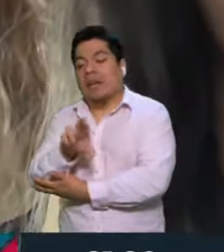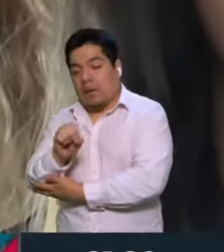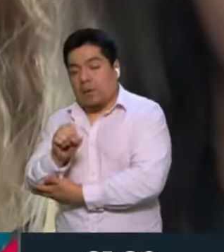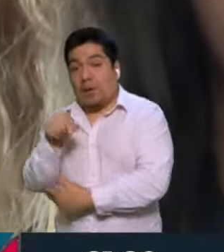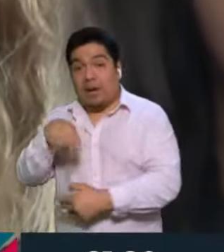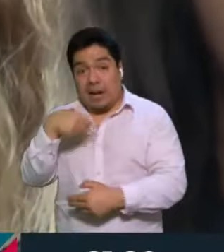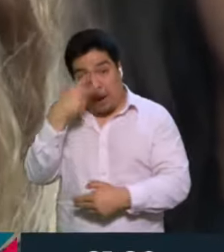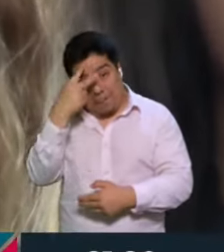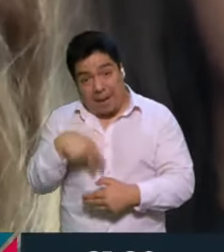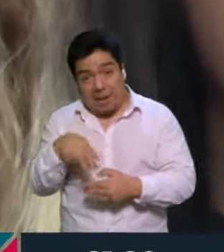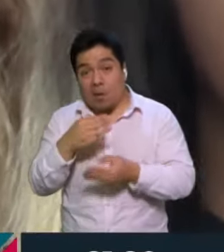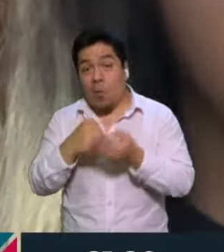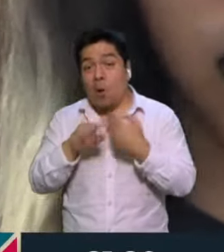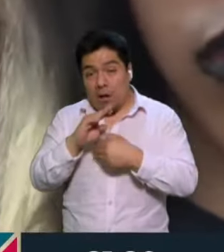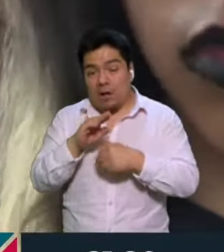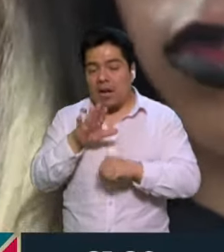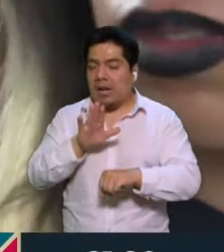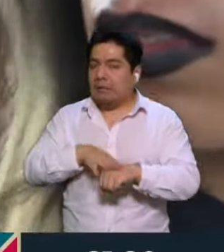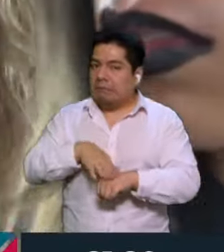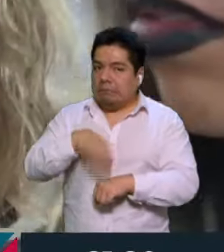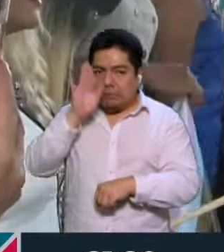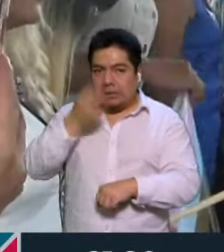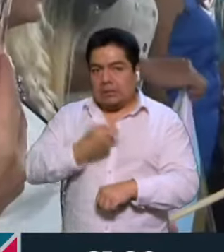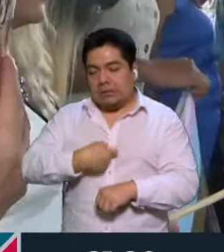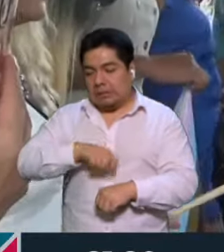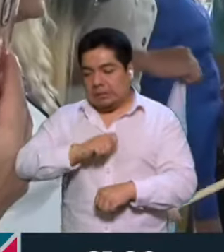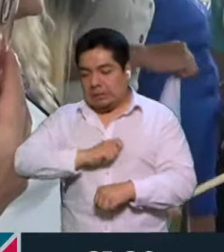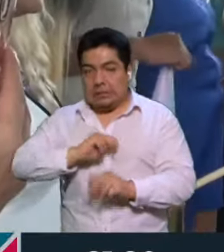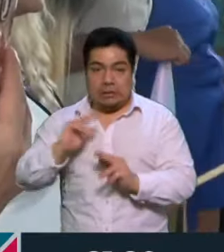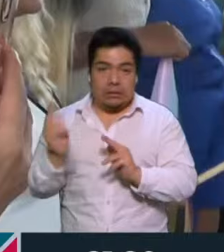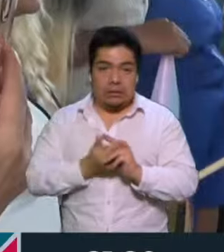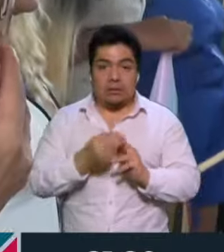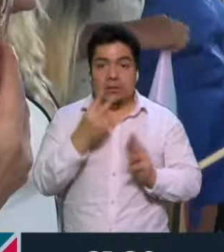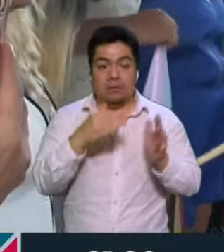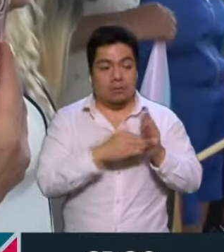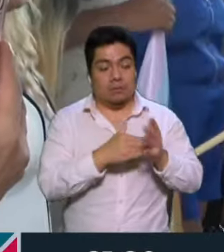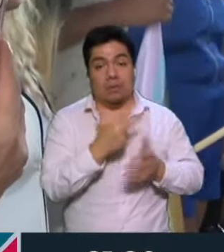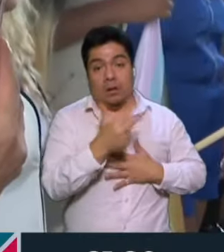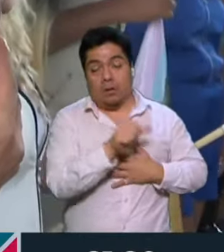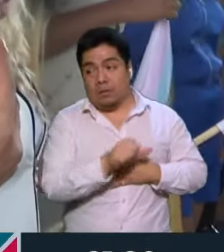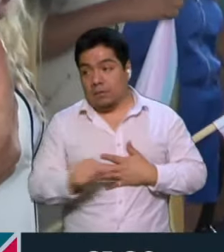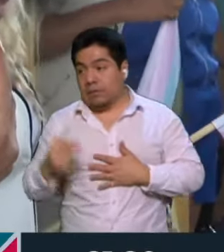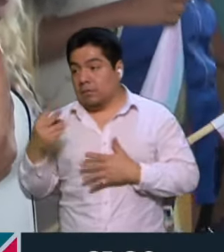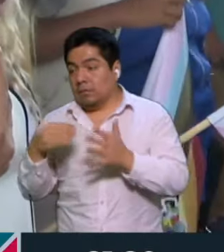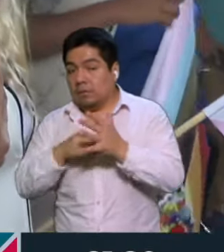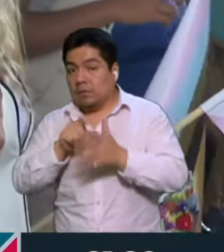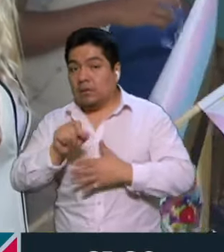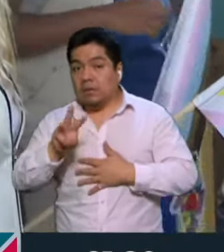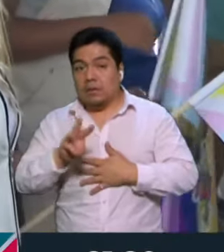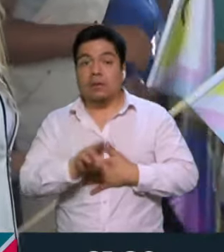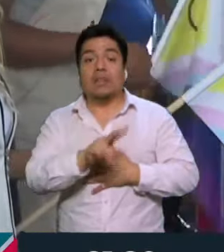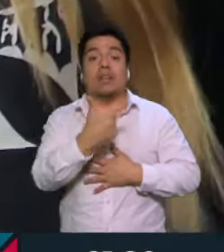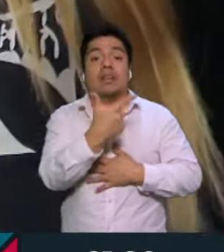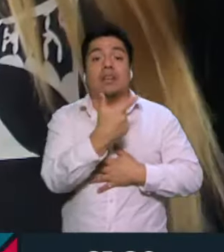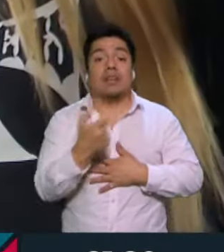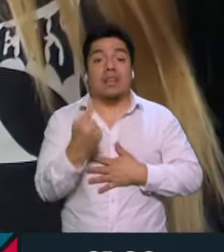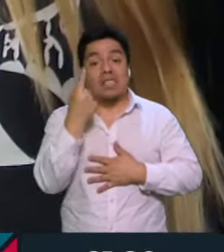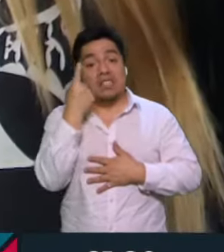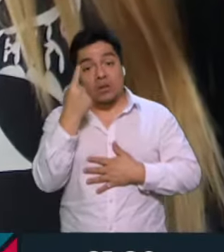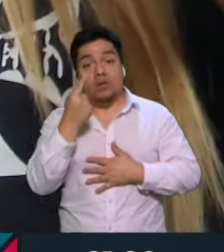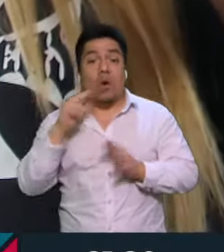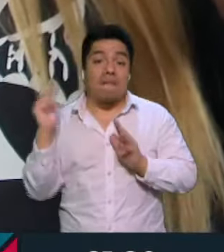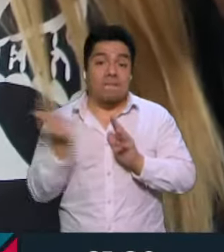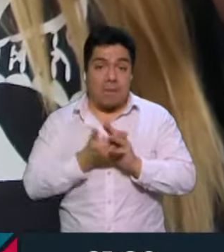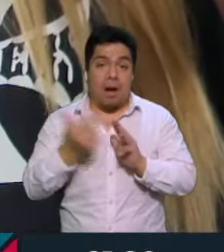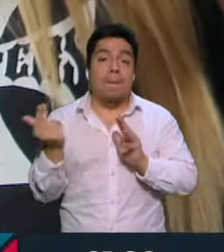segundo país a nivel mundial con más transfeminicidios, pues de 2008 a 2023 se registraron 701 de estos